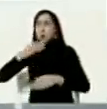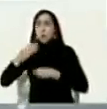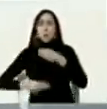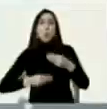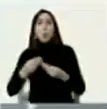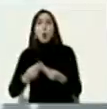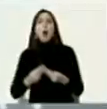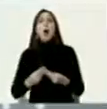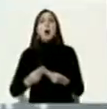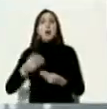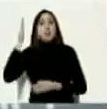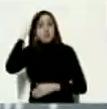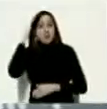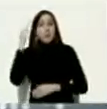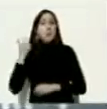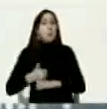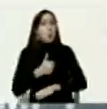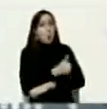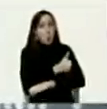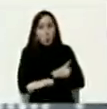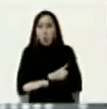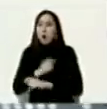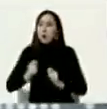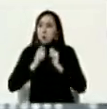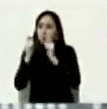reconocimiento de las autoridades legítimas de venezuela